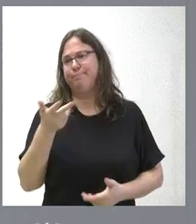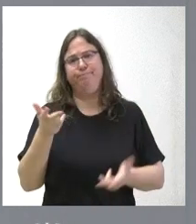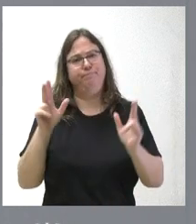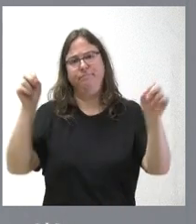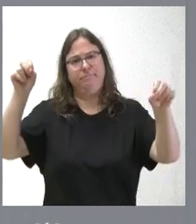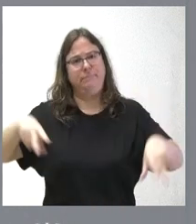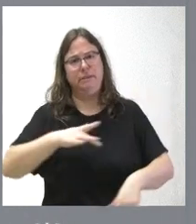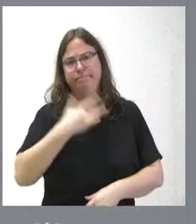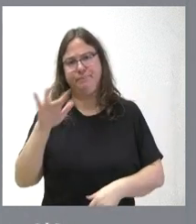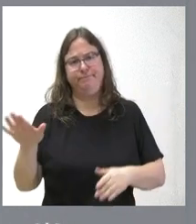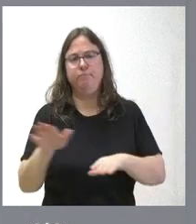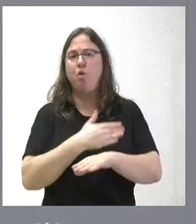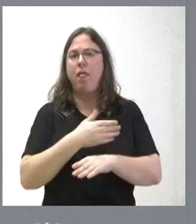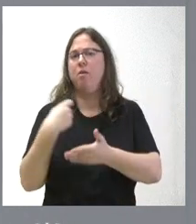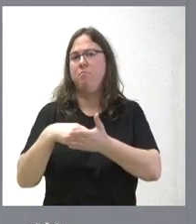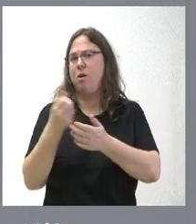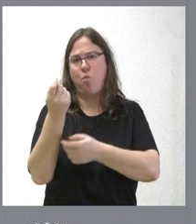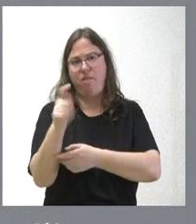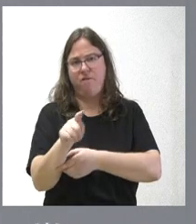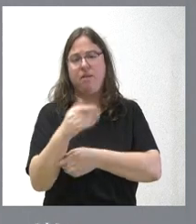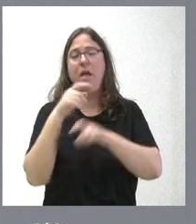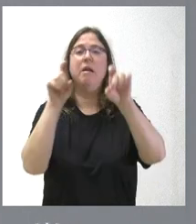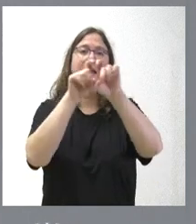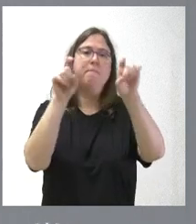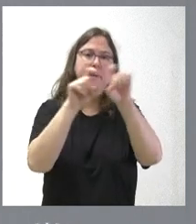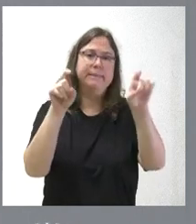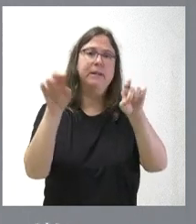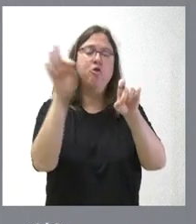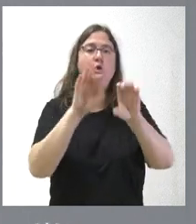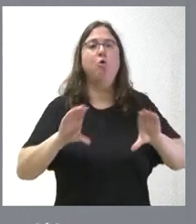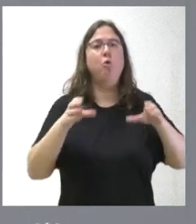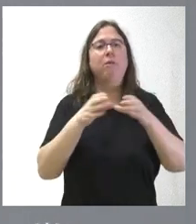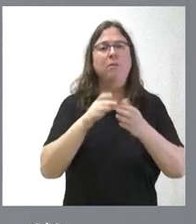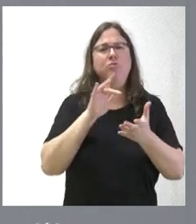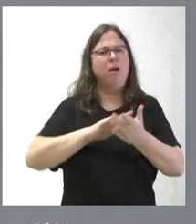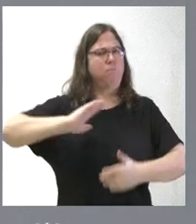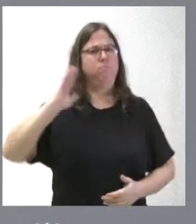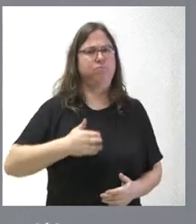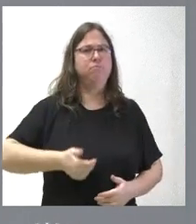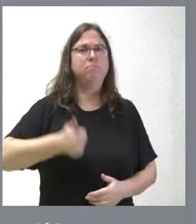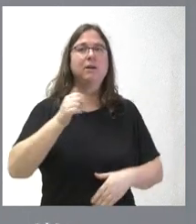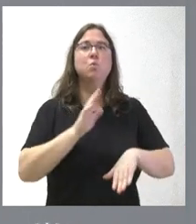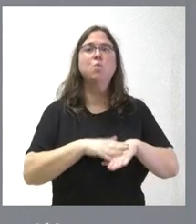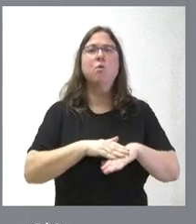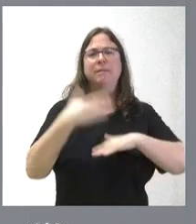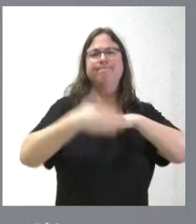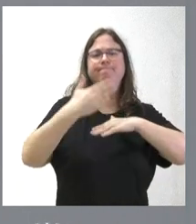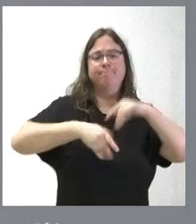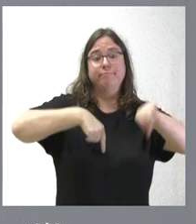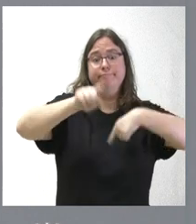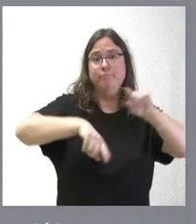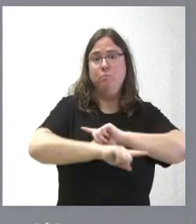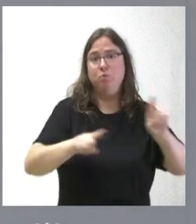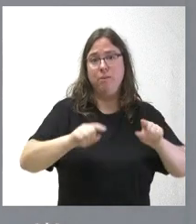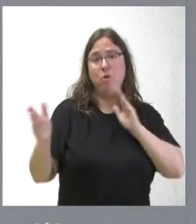ese canon a aquellas empresas, a aquellos colectivos que habían sido más afectados por las restricciones de movilidad que se